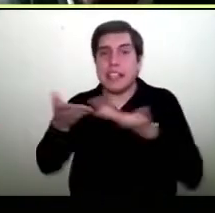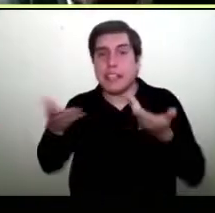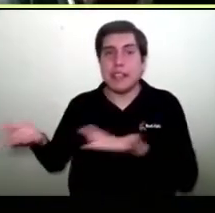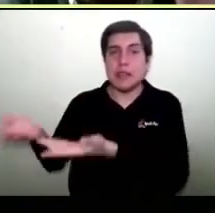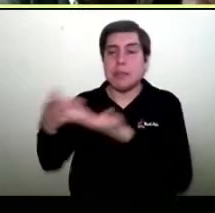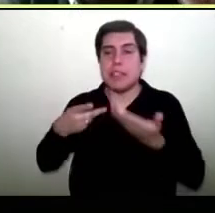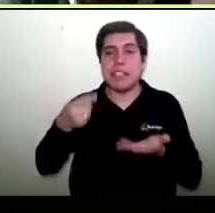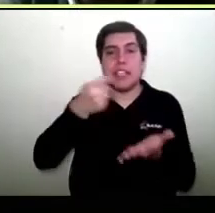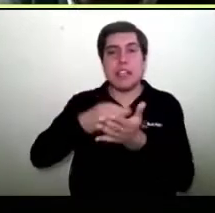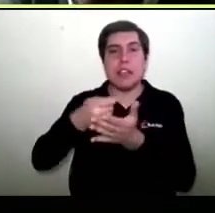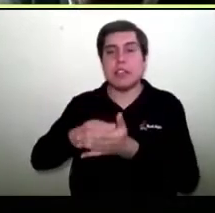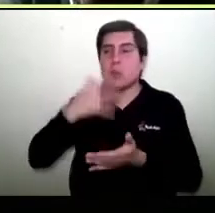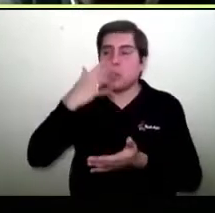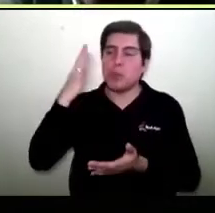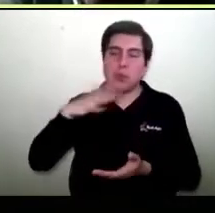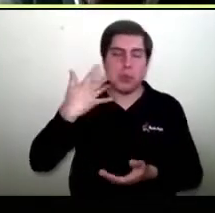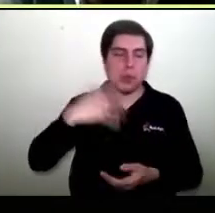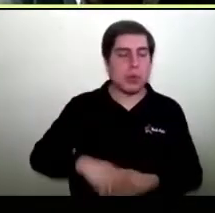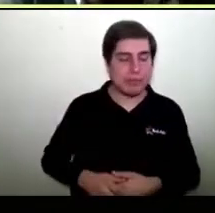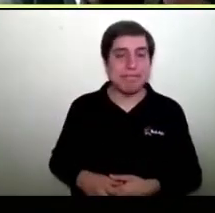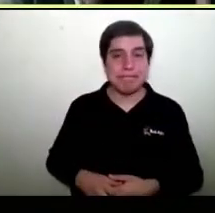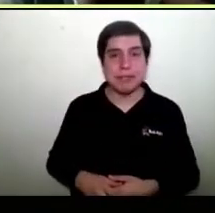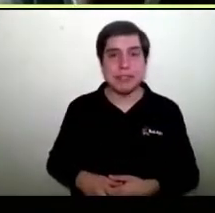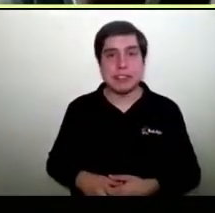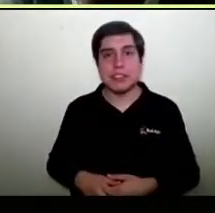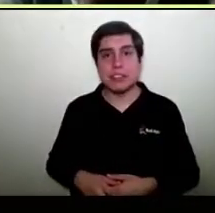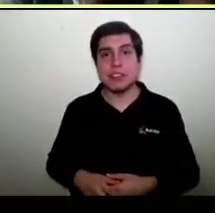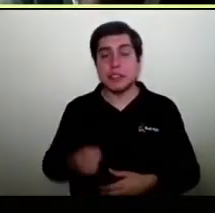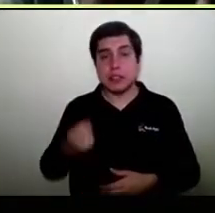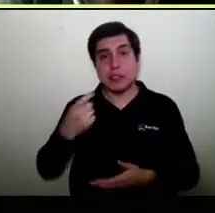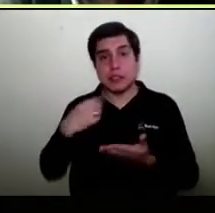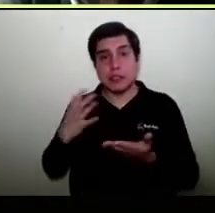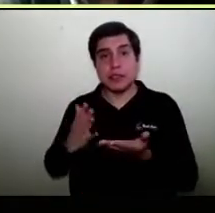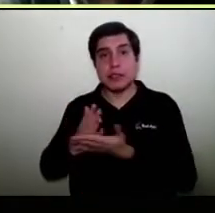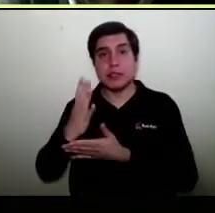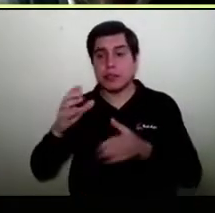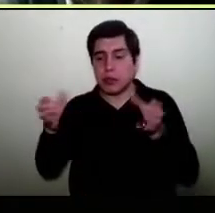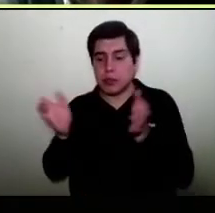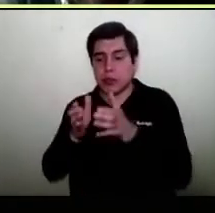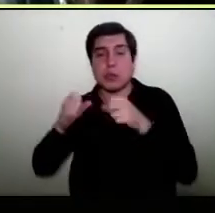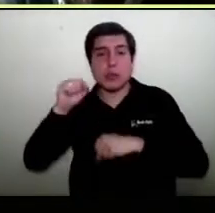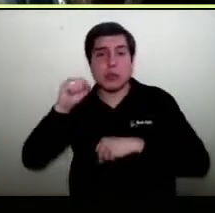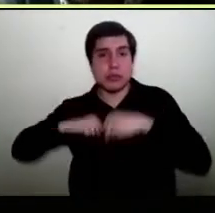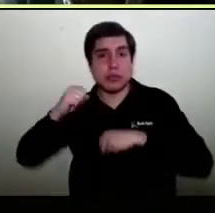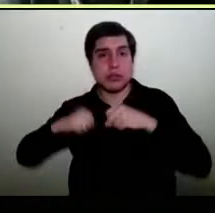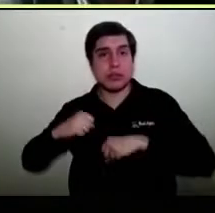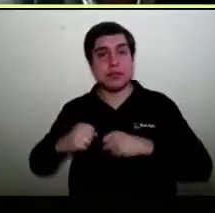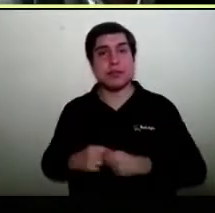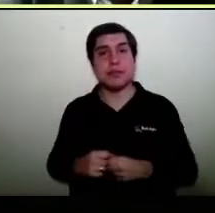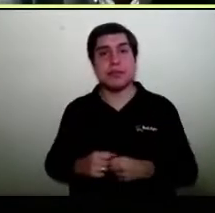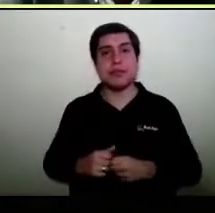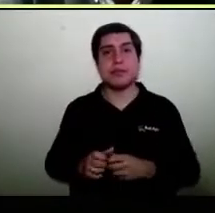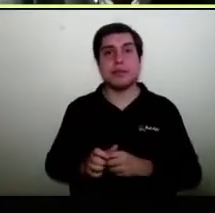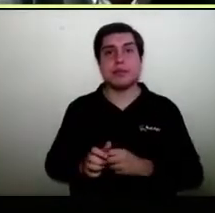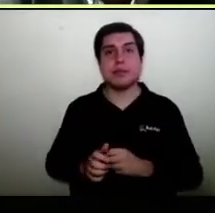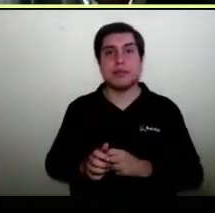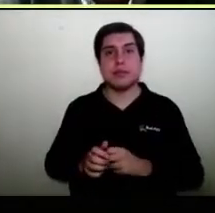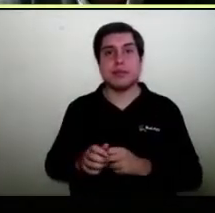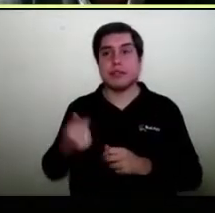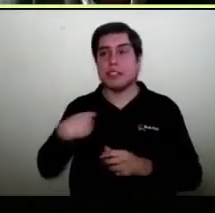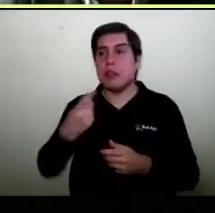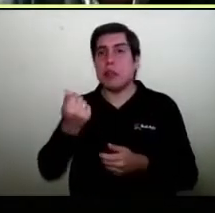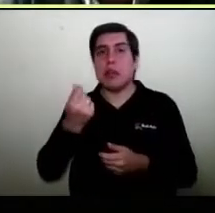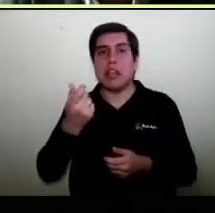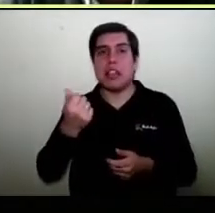Sí, eso es muy importante. Cuando uno parte y uno tiene una pyme o una empresa pequeña, muchas veces tus recursos no son lo